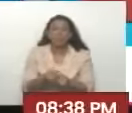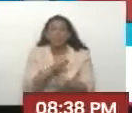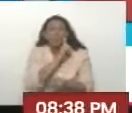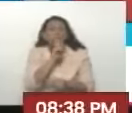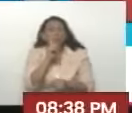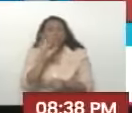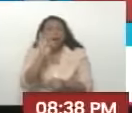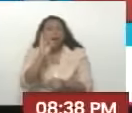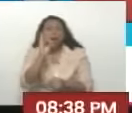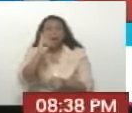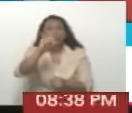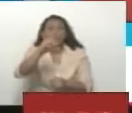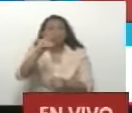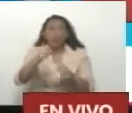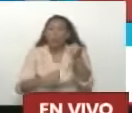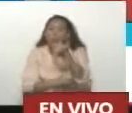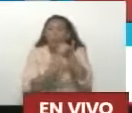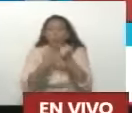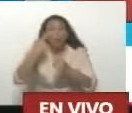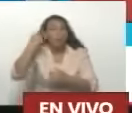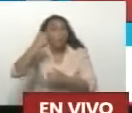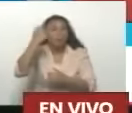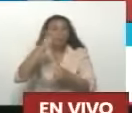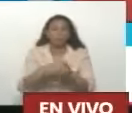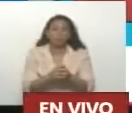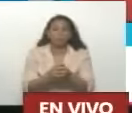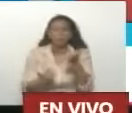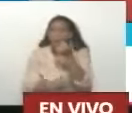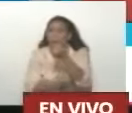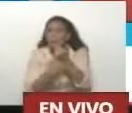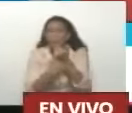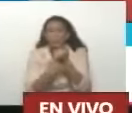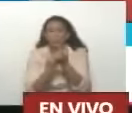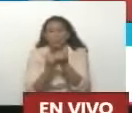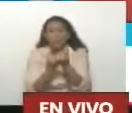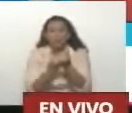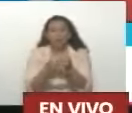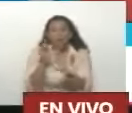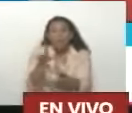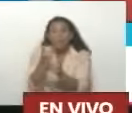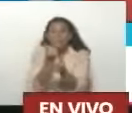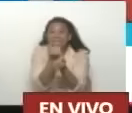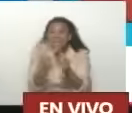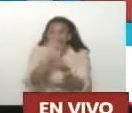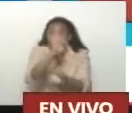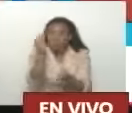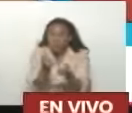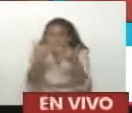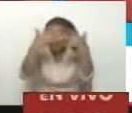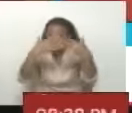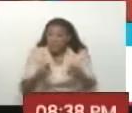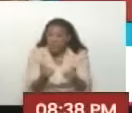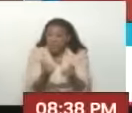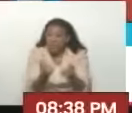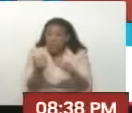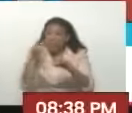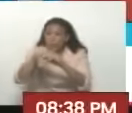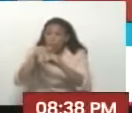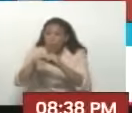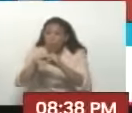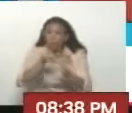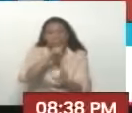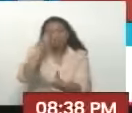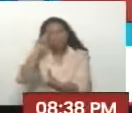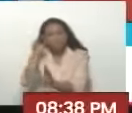ese fondo? El fondo de apoyo Al poder popular Correcto De todas las fuentes De financiamiento Presidente Que tiene la gobernación Van